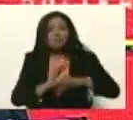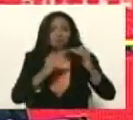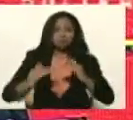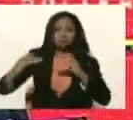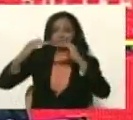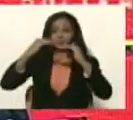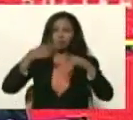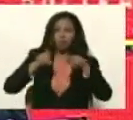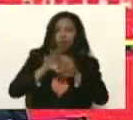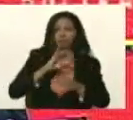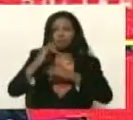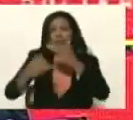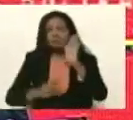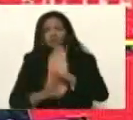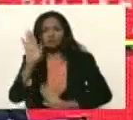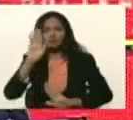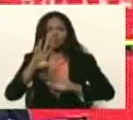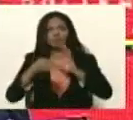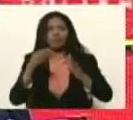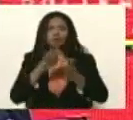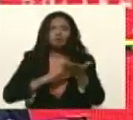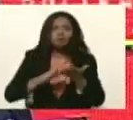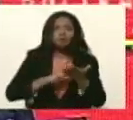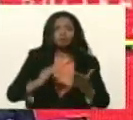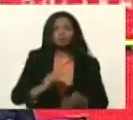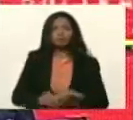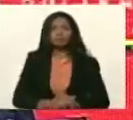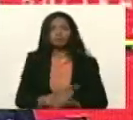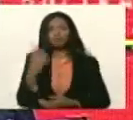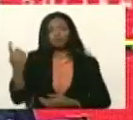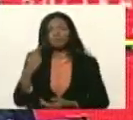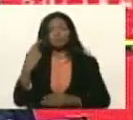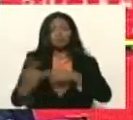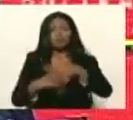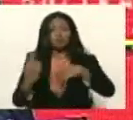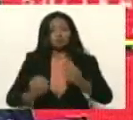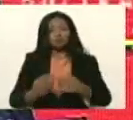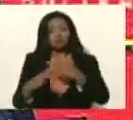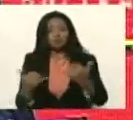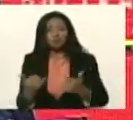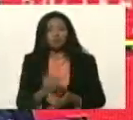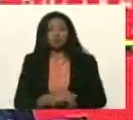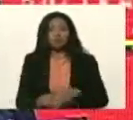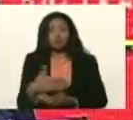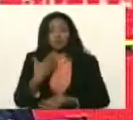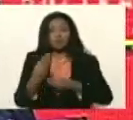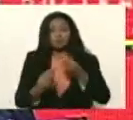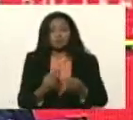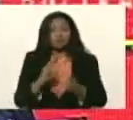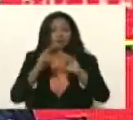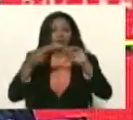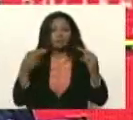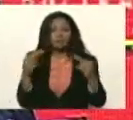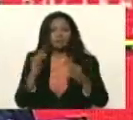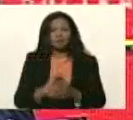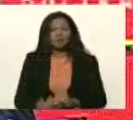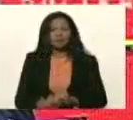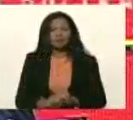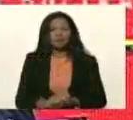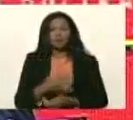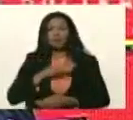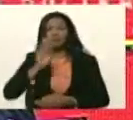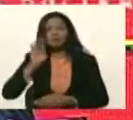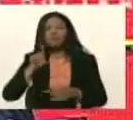igualdad del progreso de la recuperación solo la revolución puede hacerlo en paz y con un